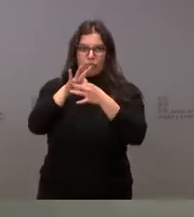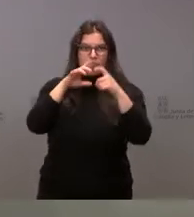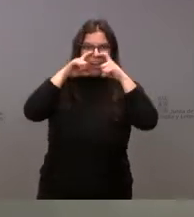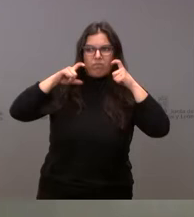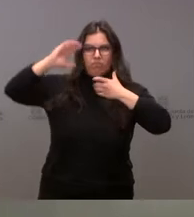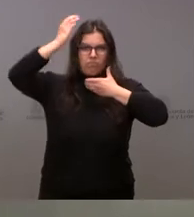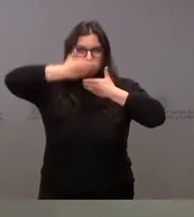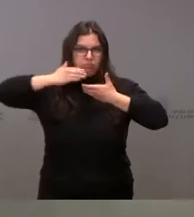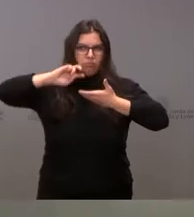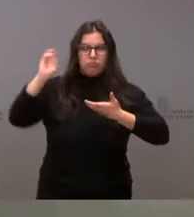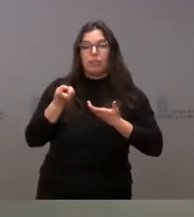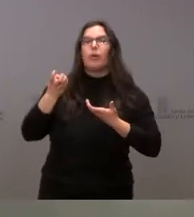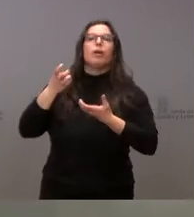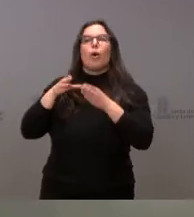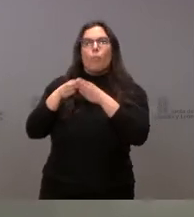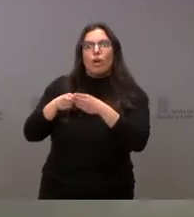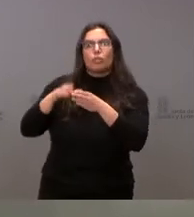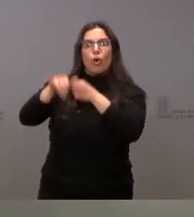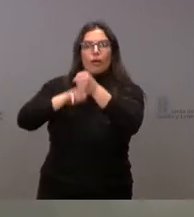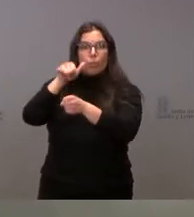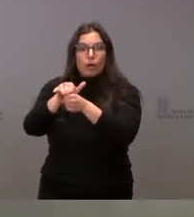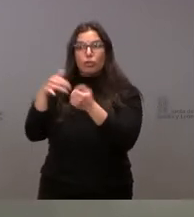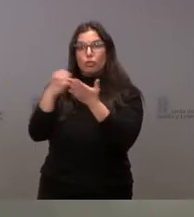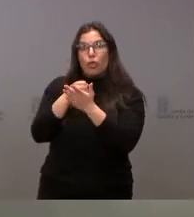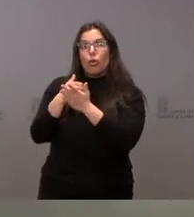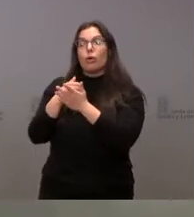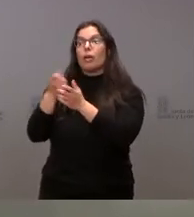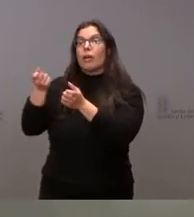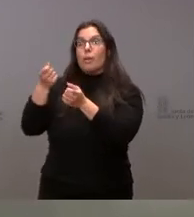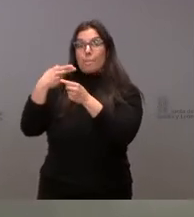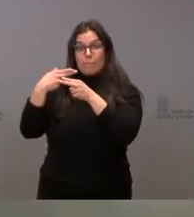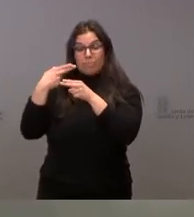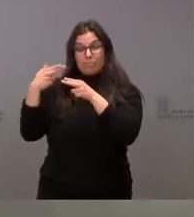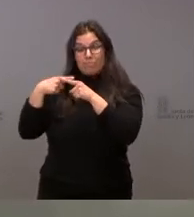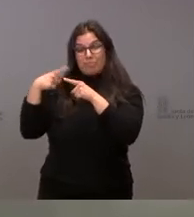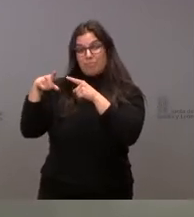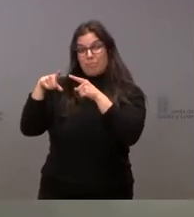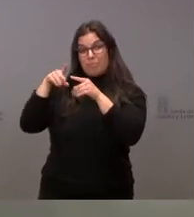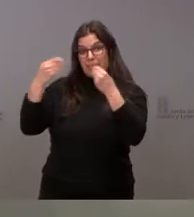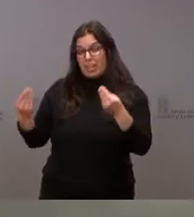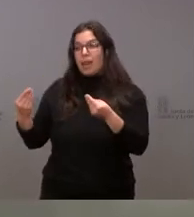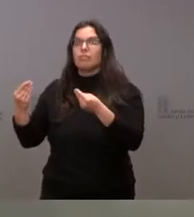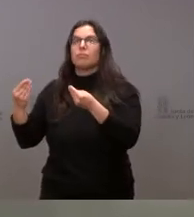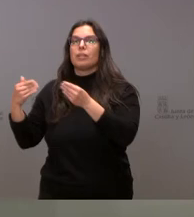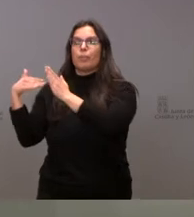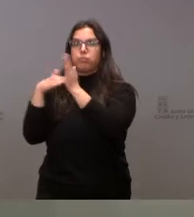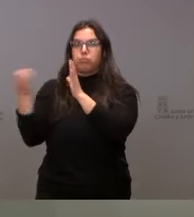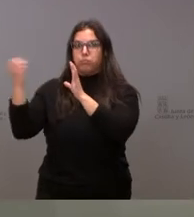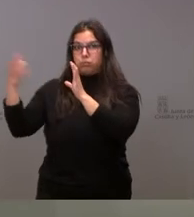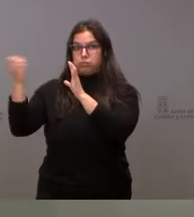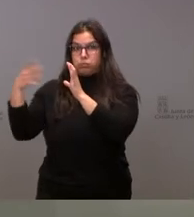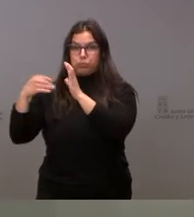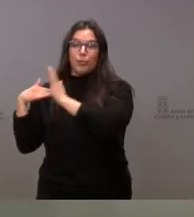en puertos, aeropuertos o centros logísticos, el traslado de este material a la zona designada como almacenamiento, su